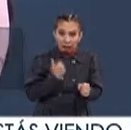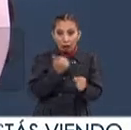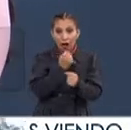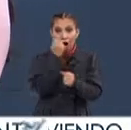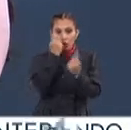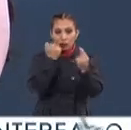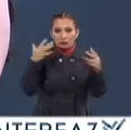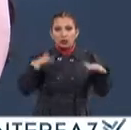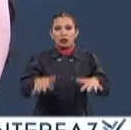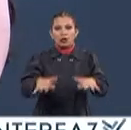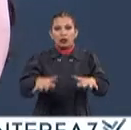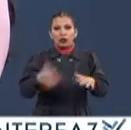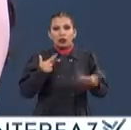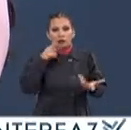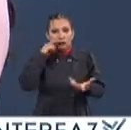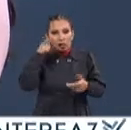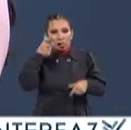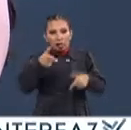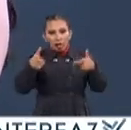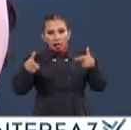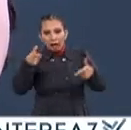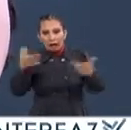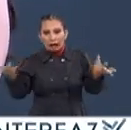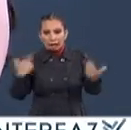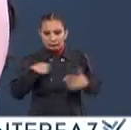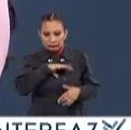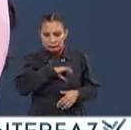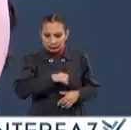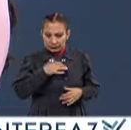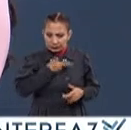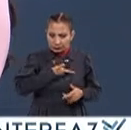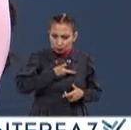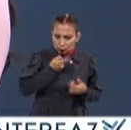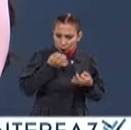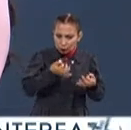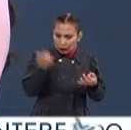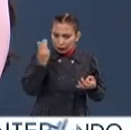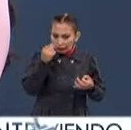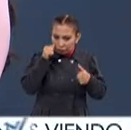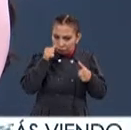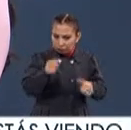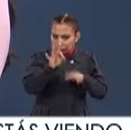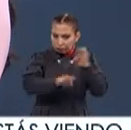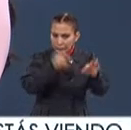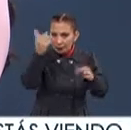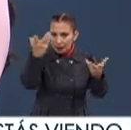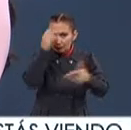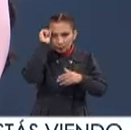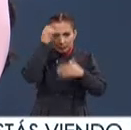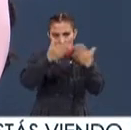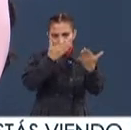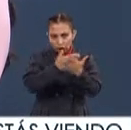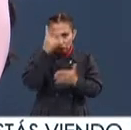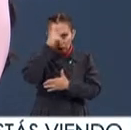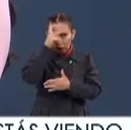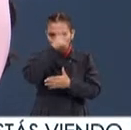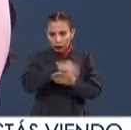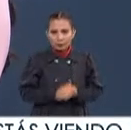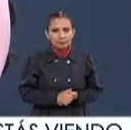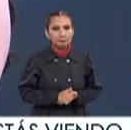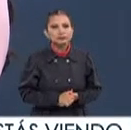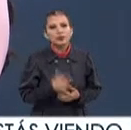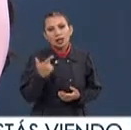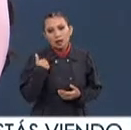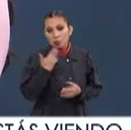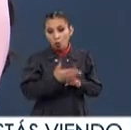algunos fue impactante, se van dando cuenta pues la vocación que se requiere para llevar a cabo el servicio de apoyo psicológico